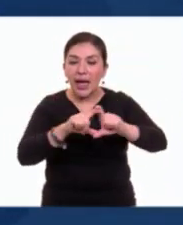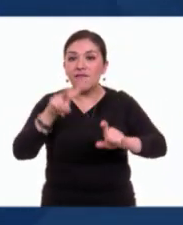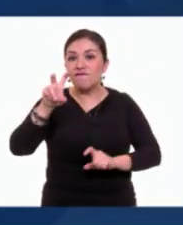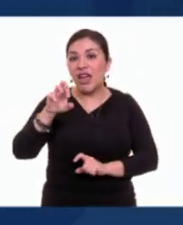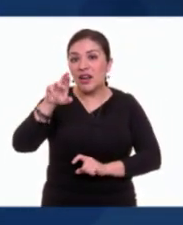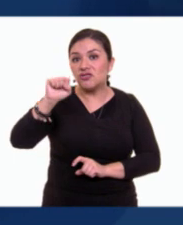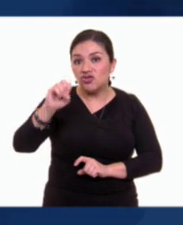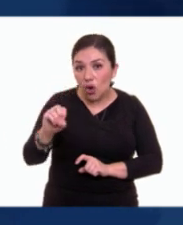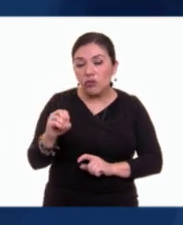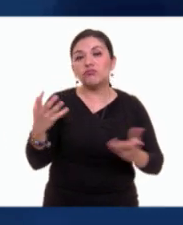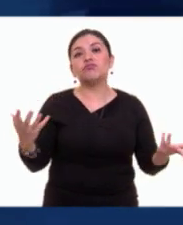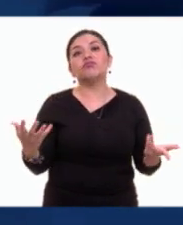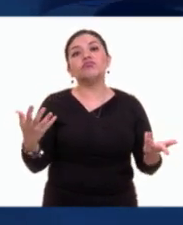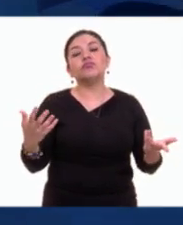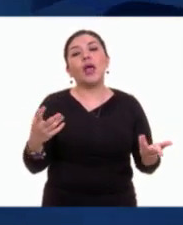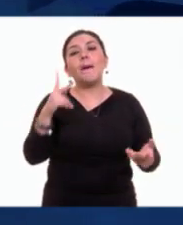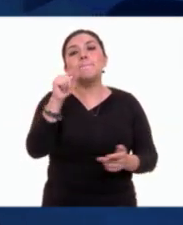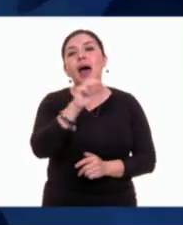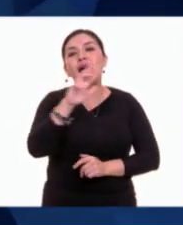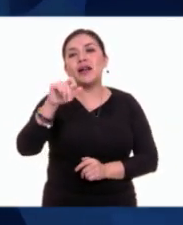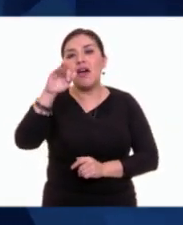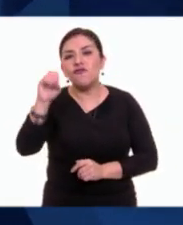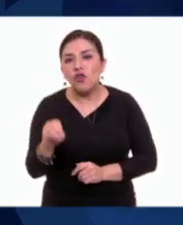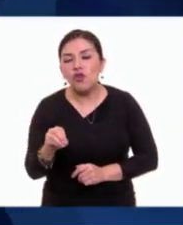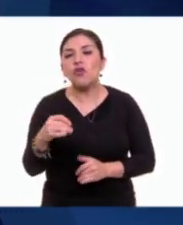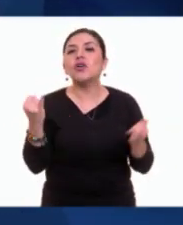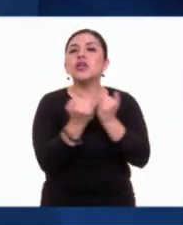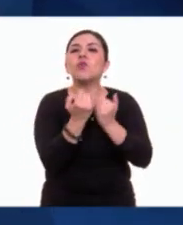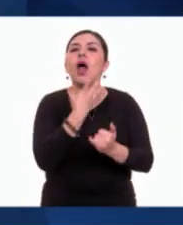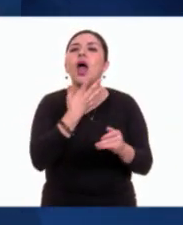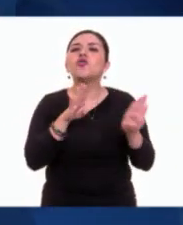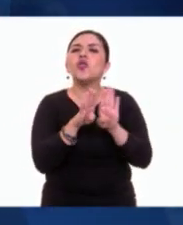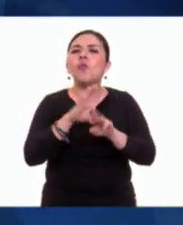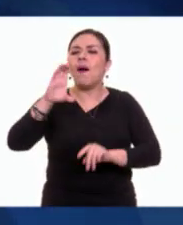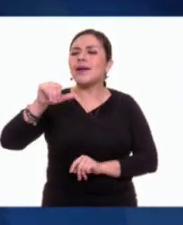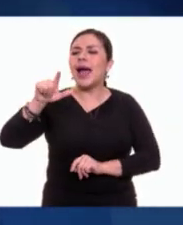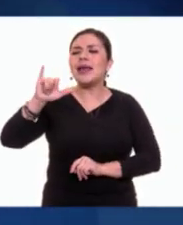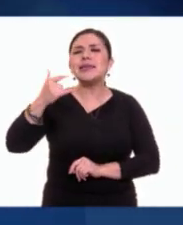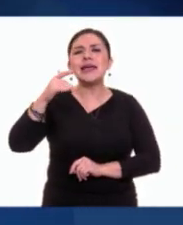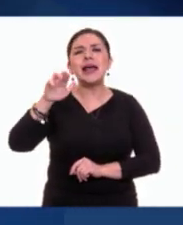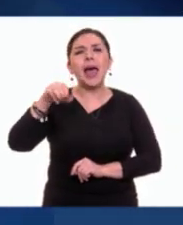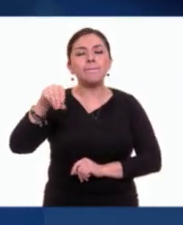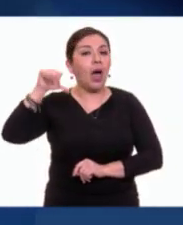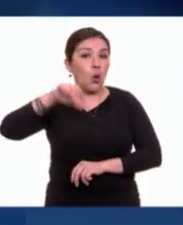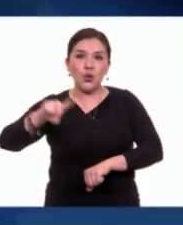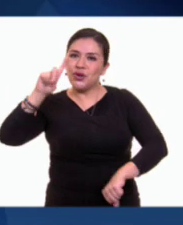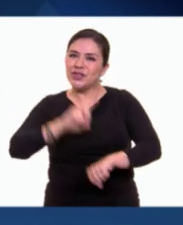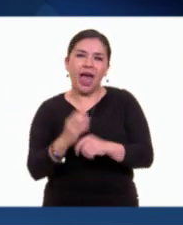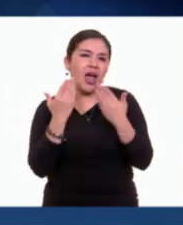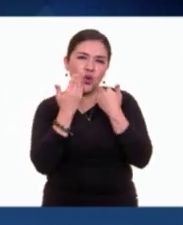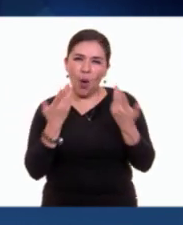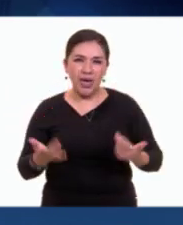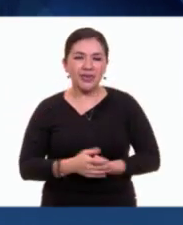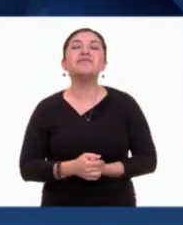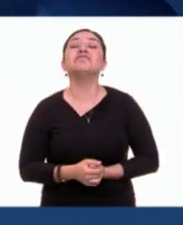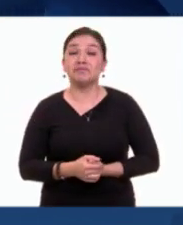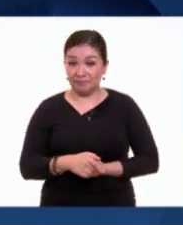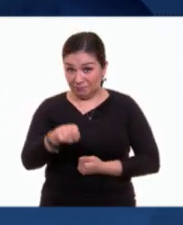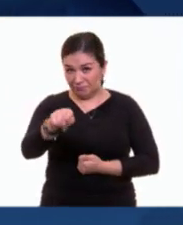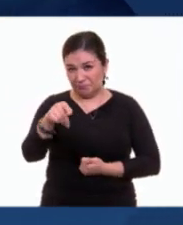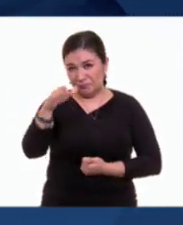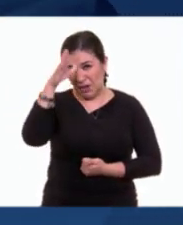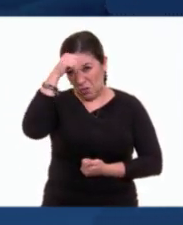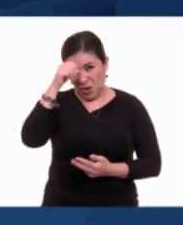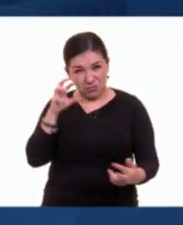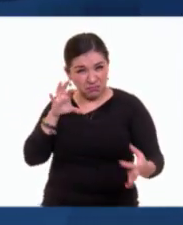en párrafos y también como figuras, como en los caligramas que no vimos hoy. Muy bien. ¿Están de acuerdo con